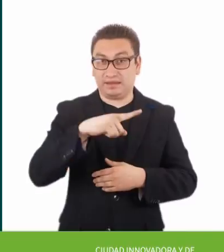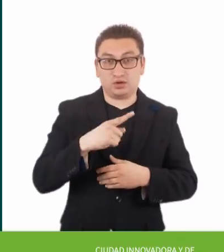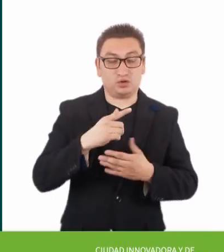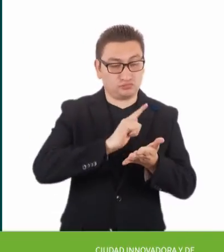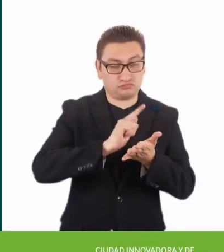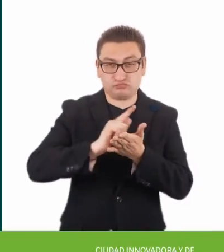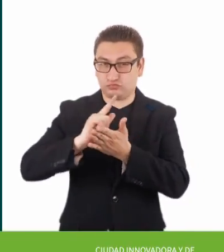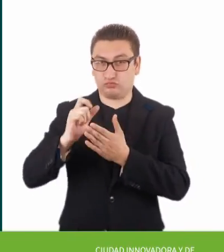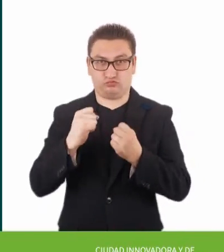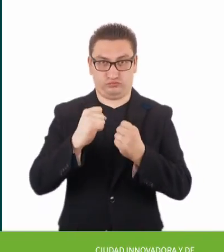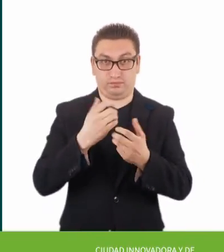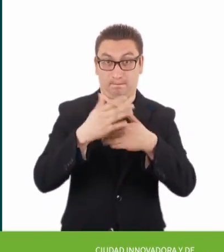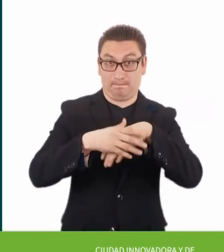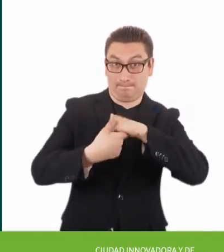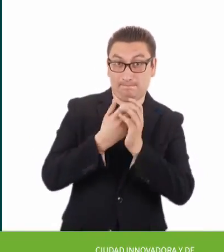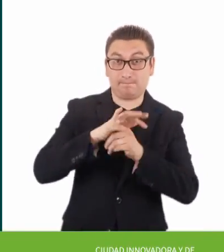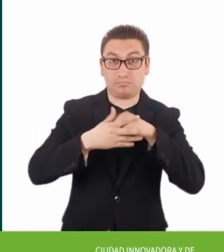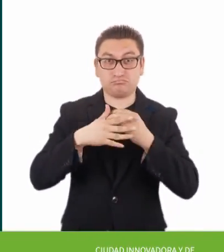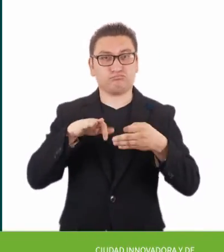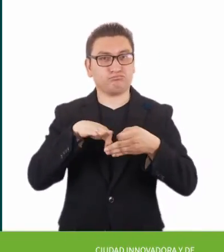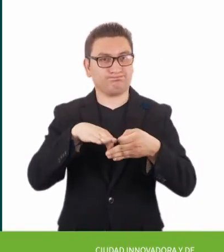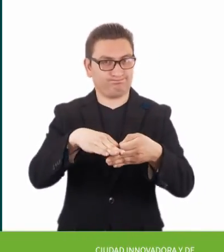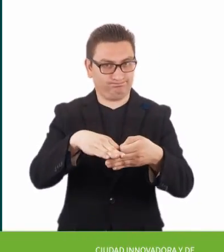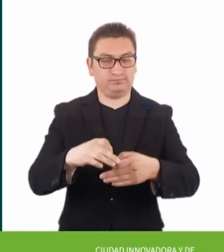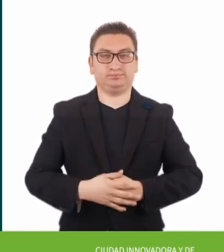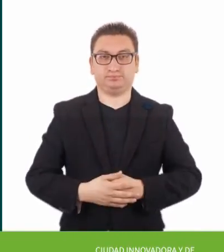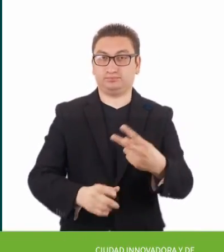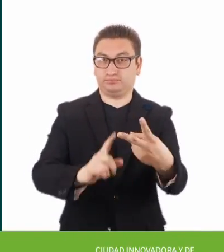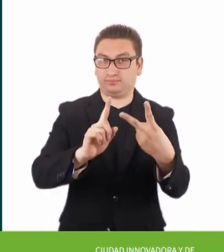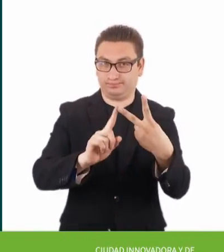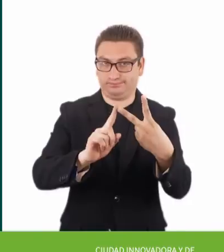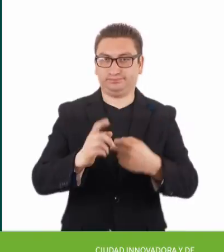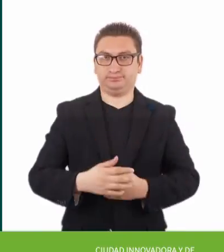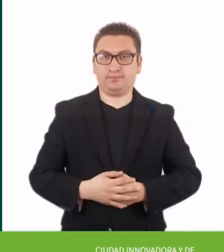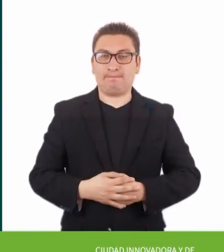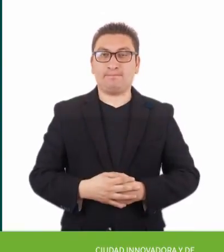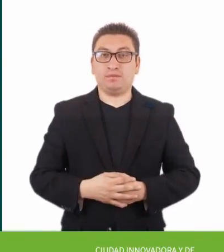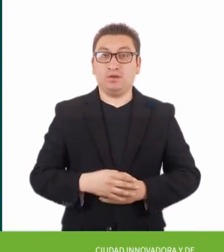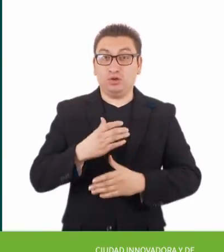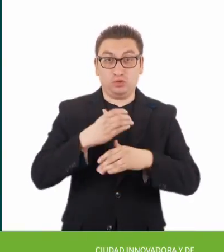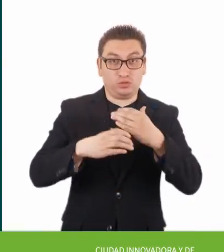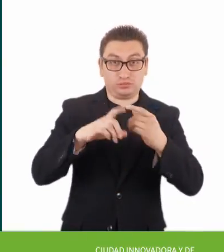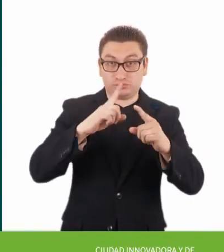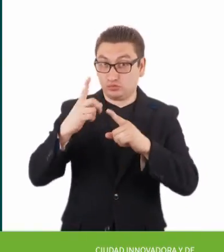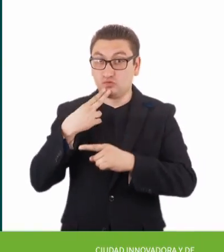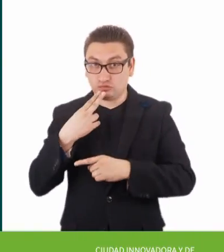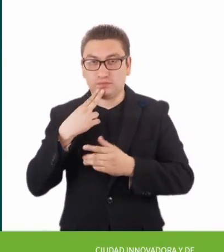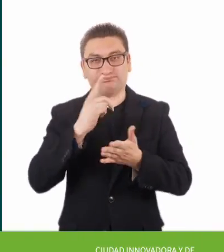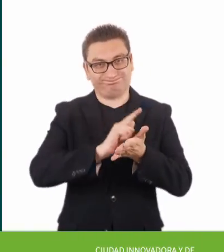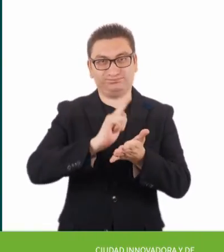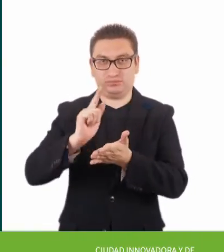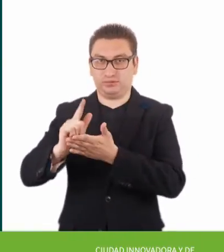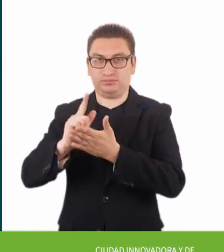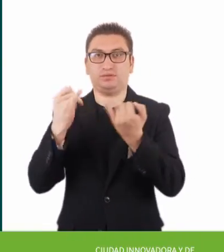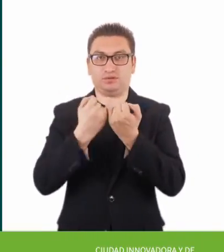y reforzar sus medidas de higiene, como lavarse las manos frecuentemente. 2. Mantener limpios los objetos de uso